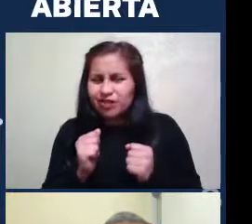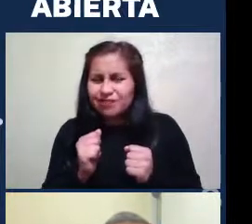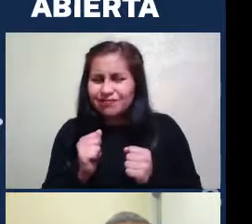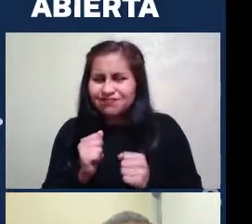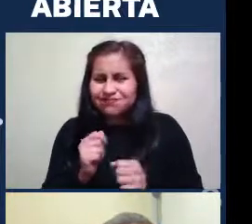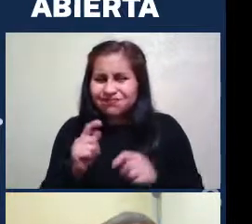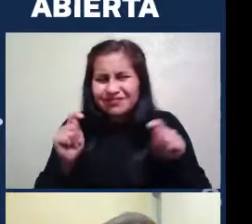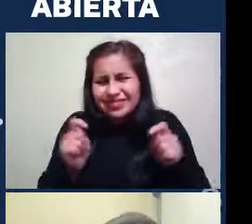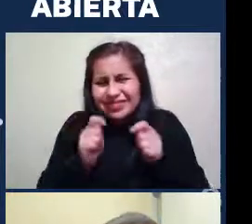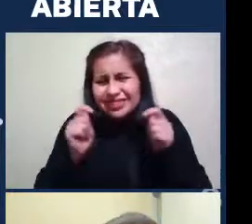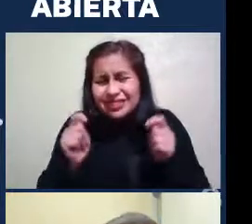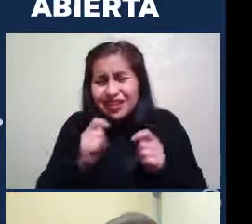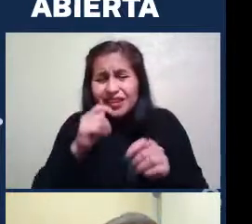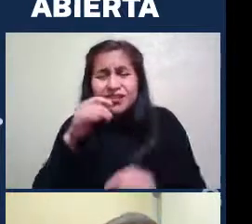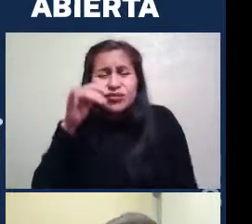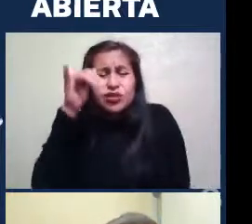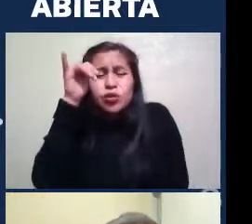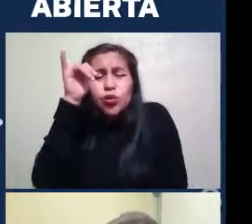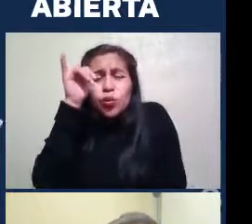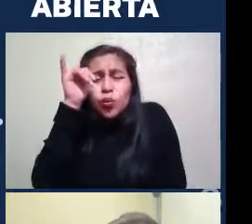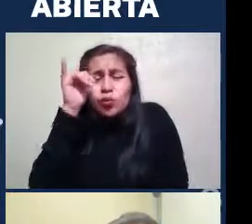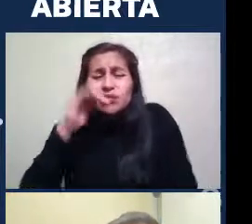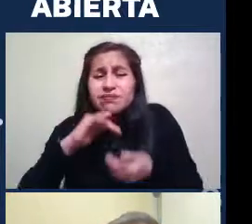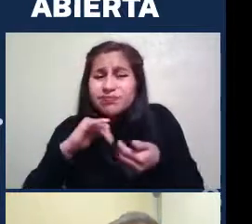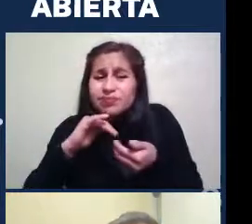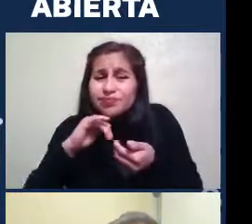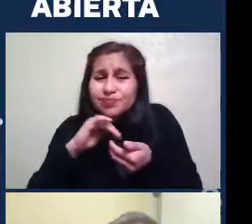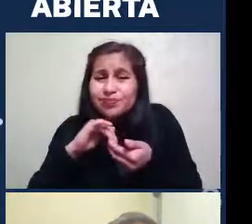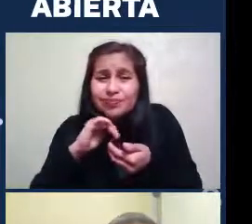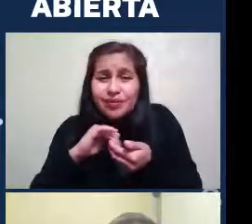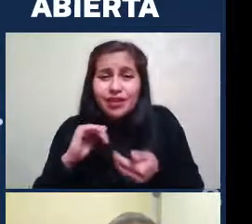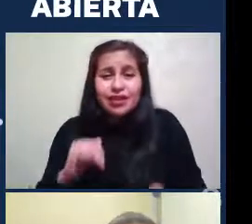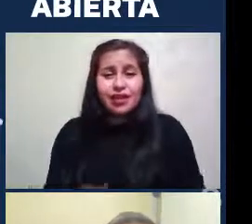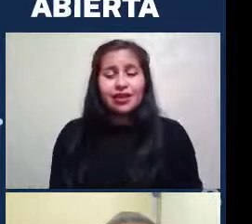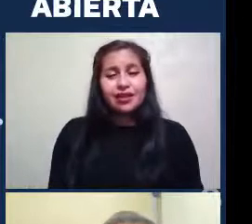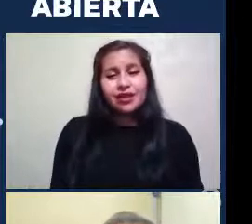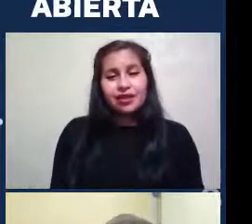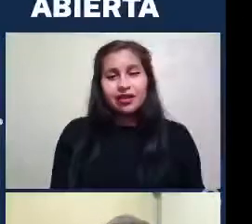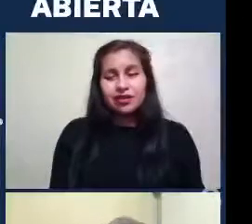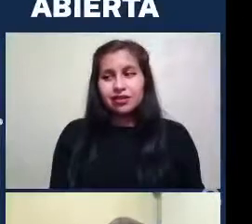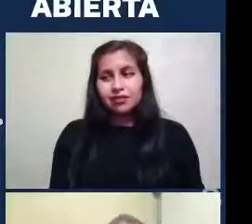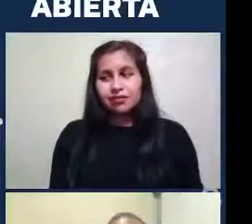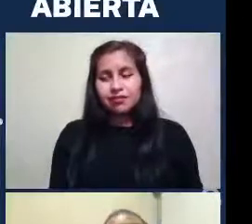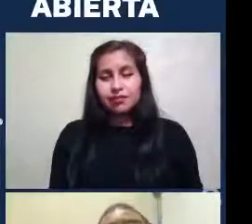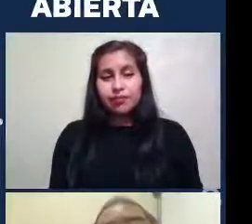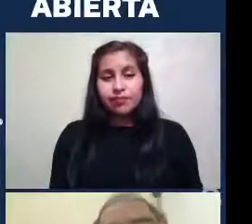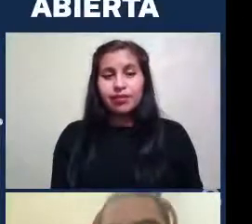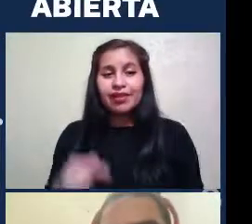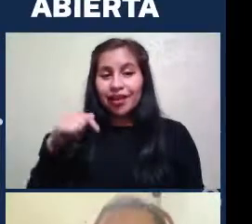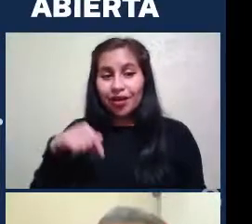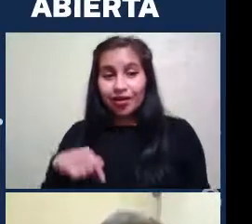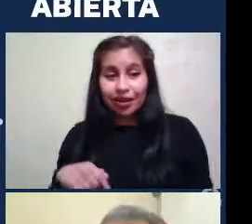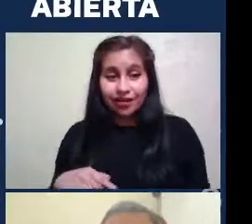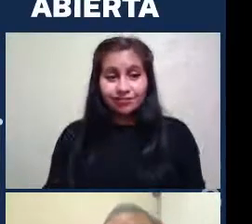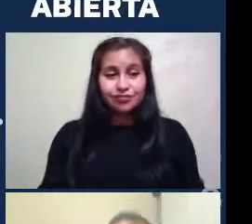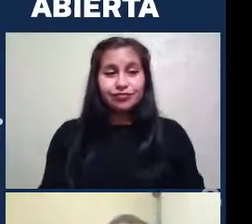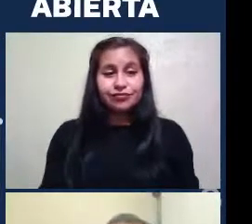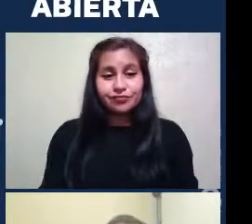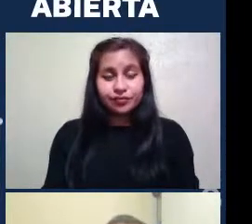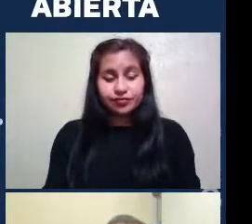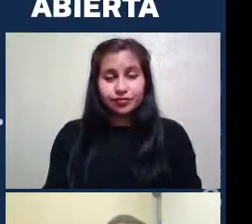Mil disculpas ¿Dónde está esto? Aquí está Ya Entonces